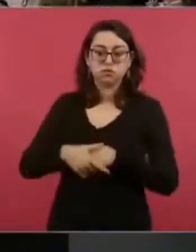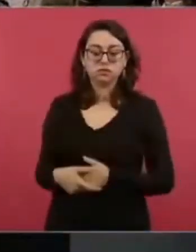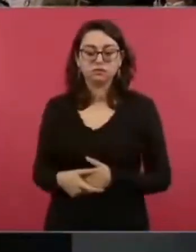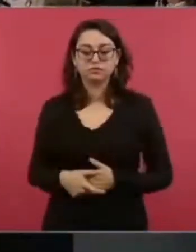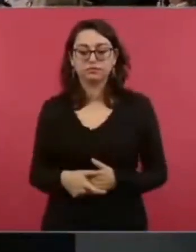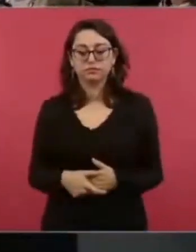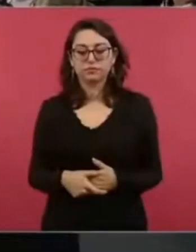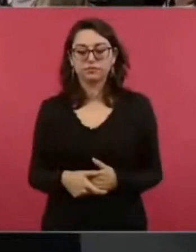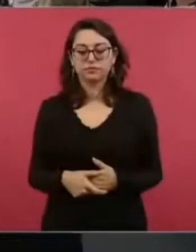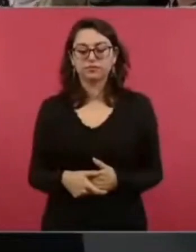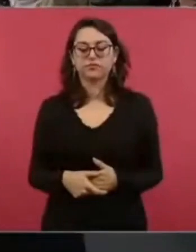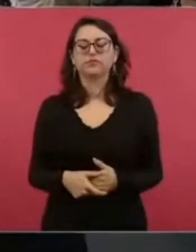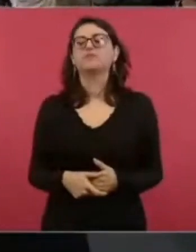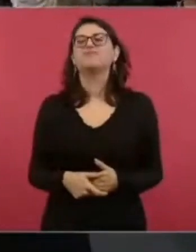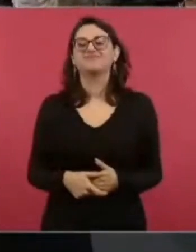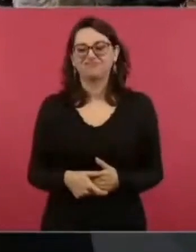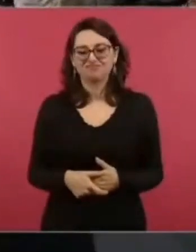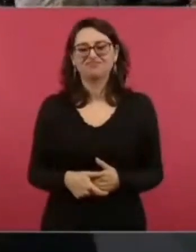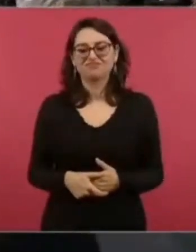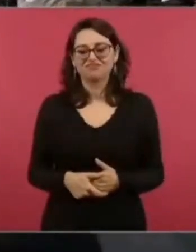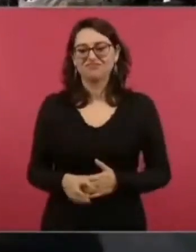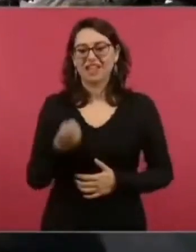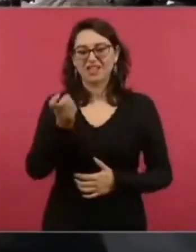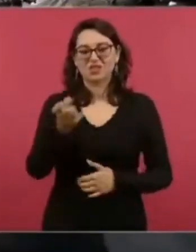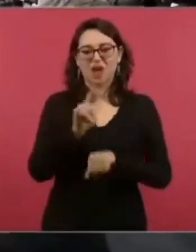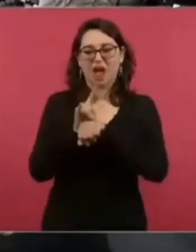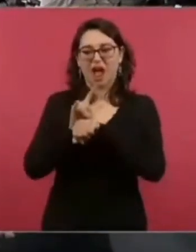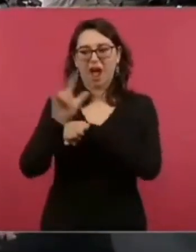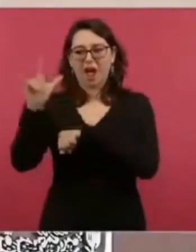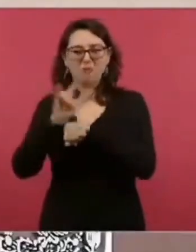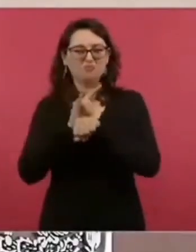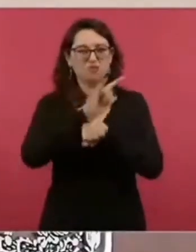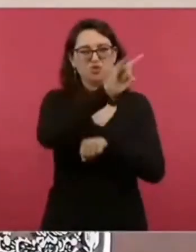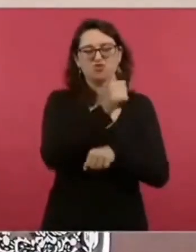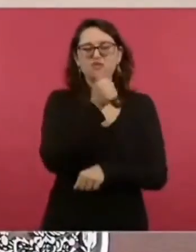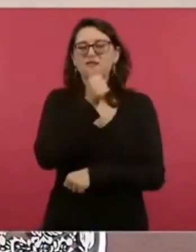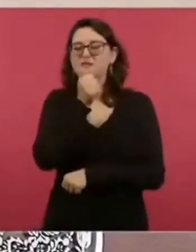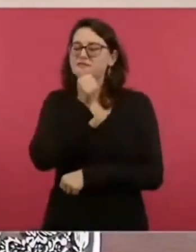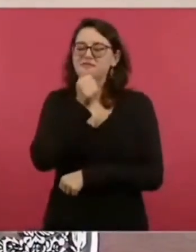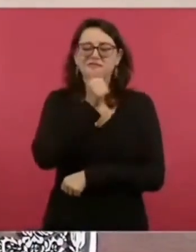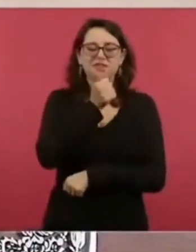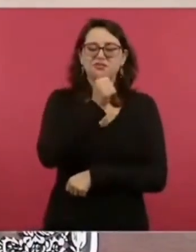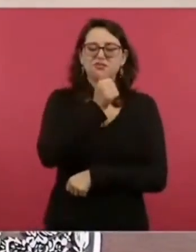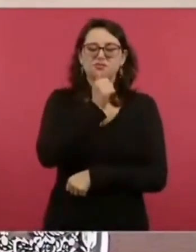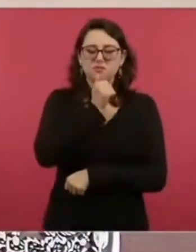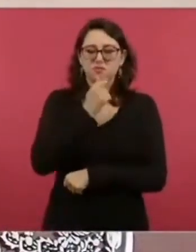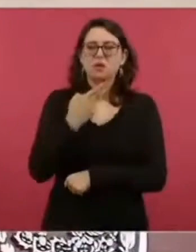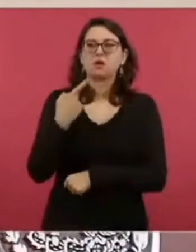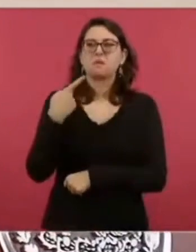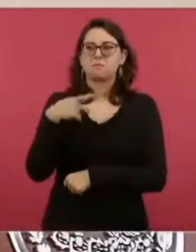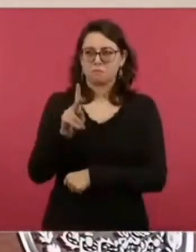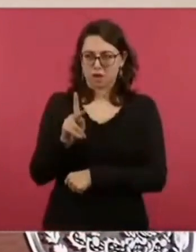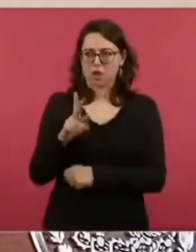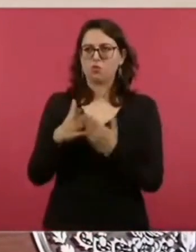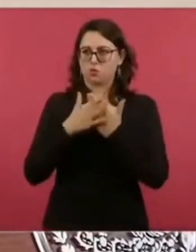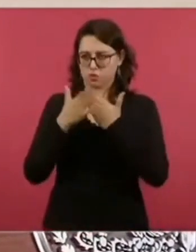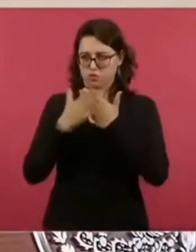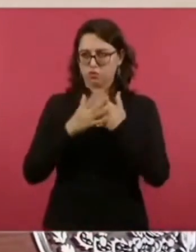no defino cómo, pero sí vamos a estar en Colombia y en